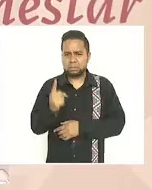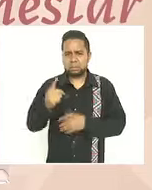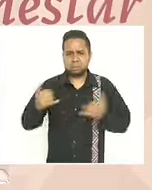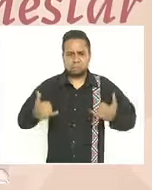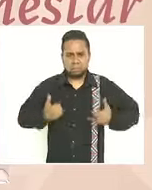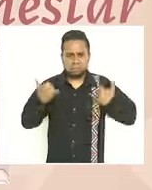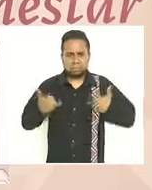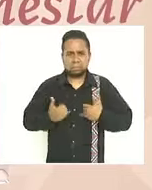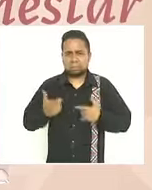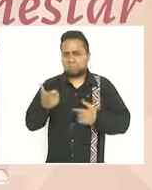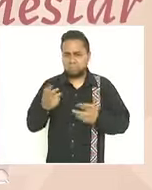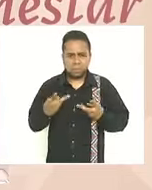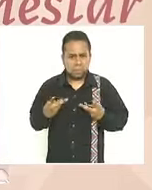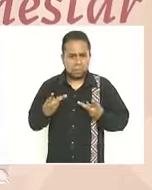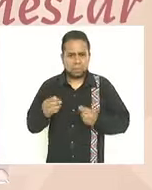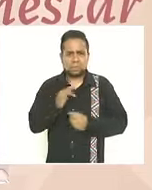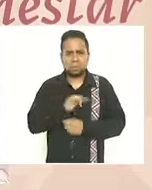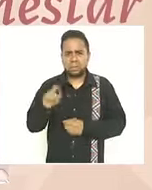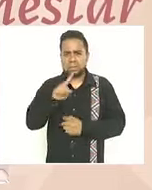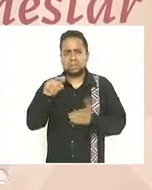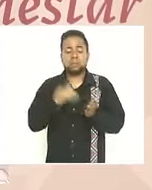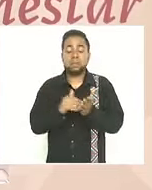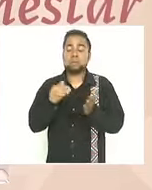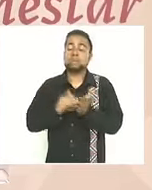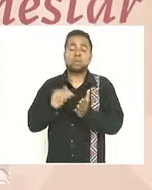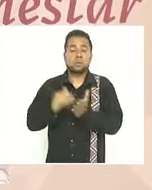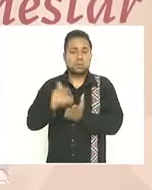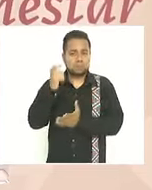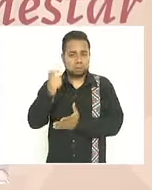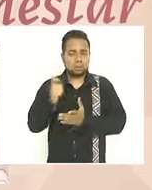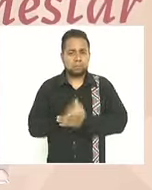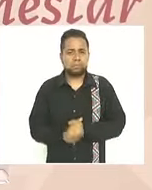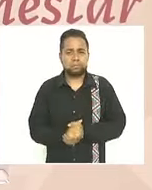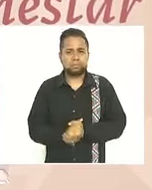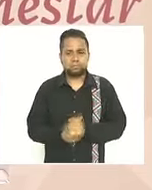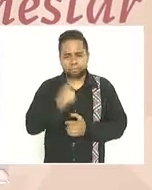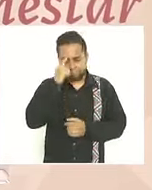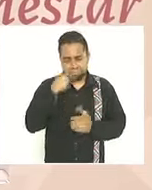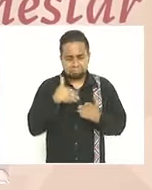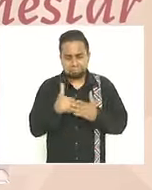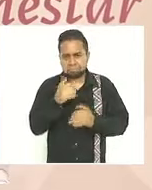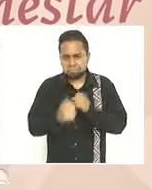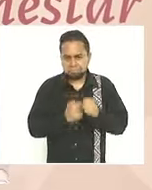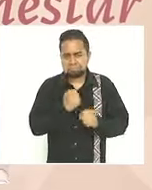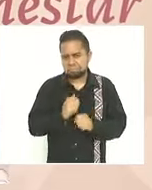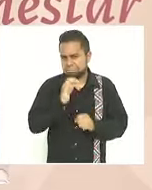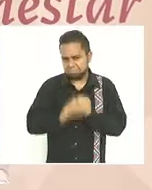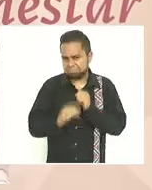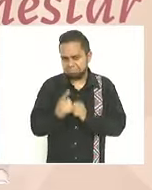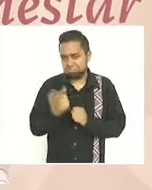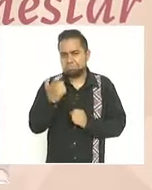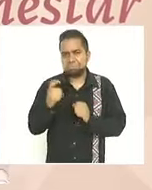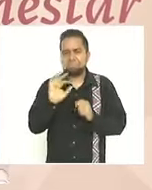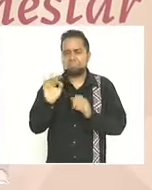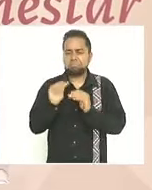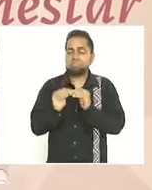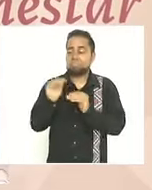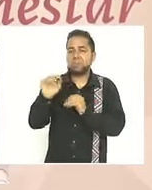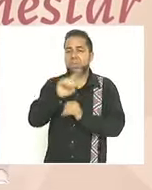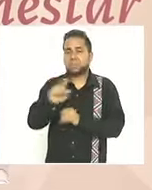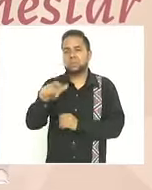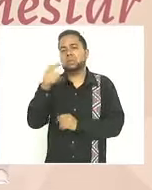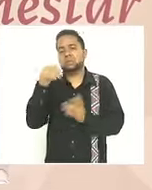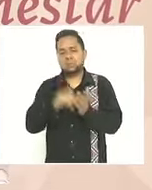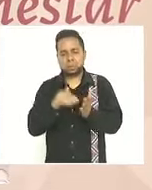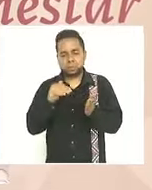jóvenes con una inversión de más de 100 mil millones de pesos para el cierre del año se contempla que esta cifra crezca a 112